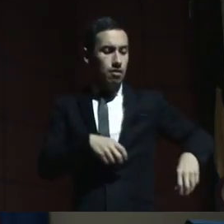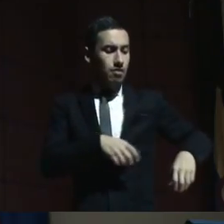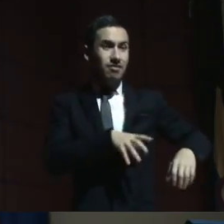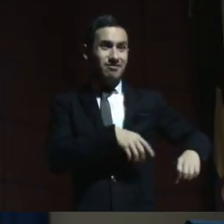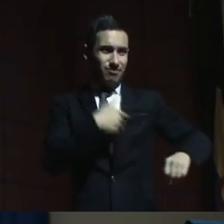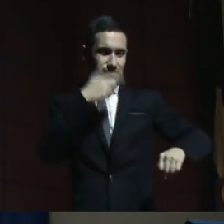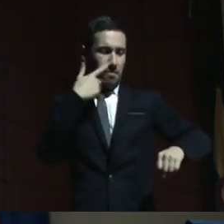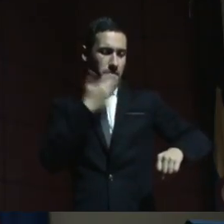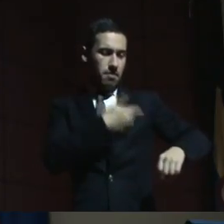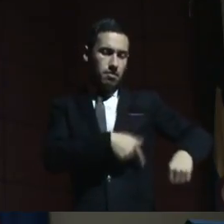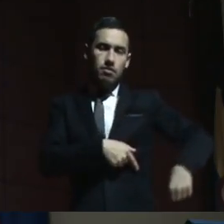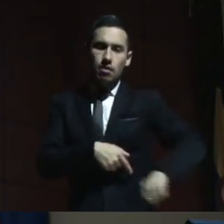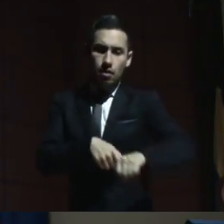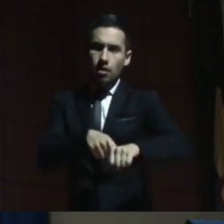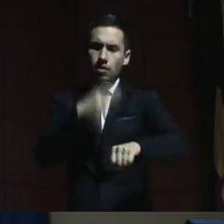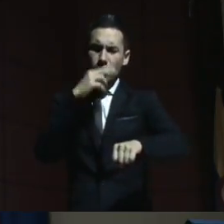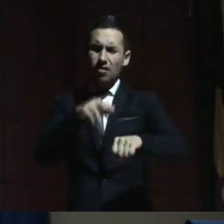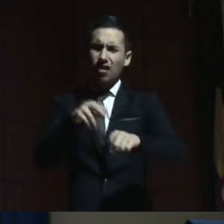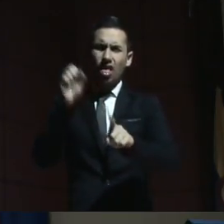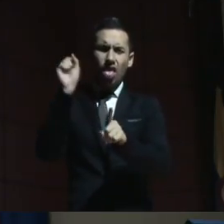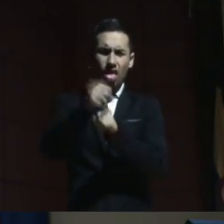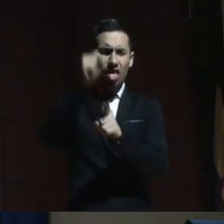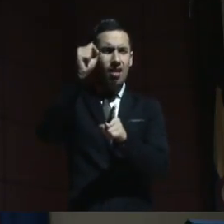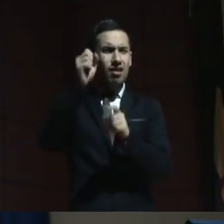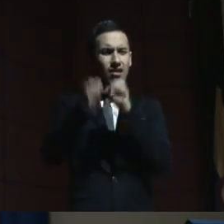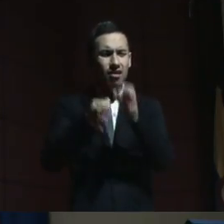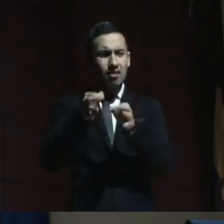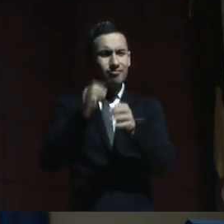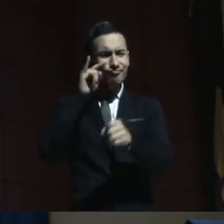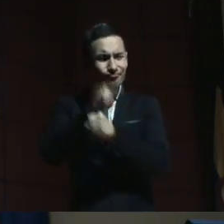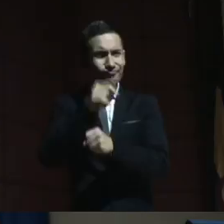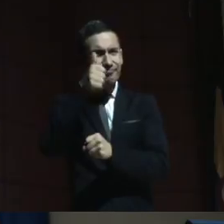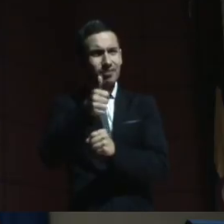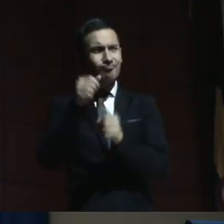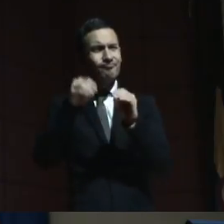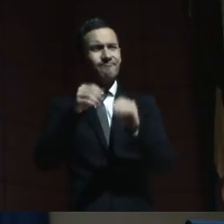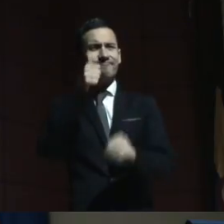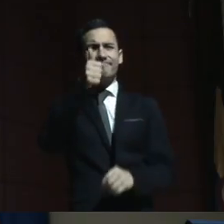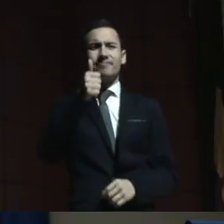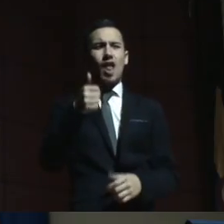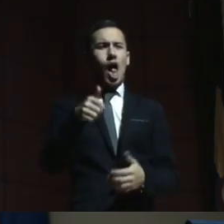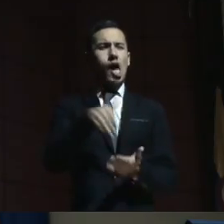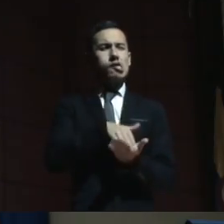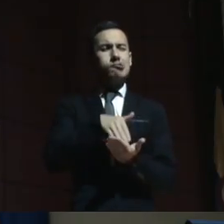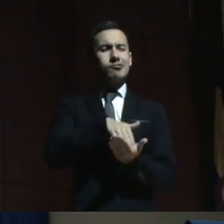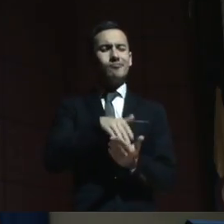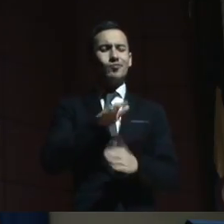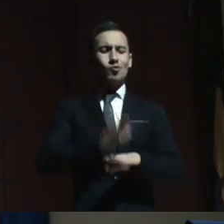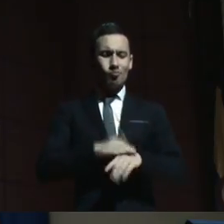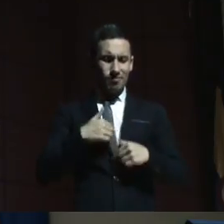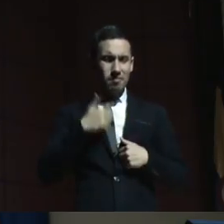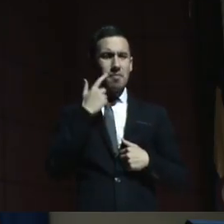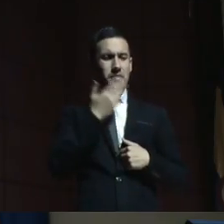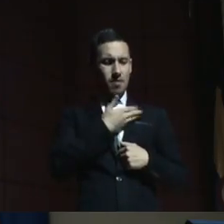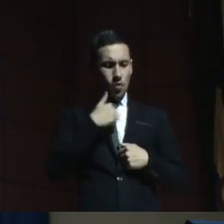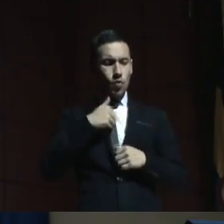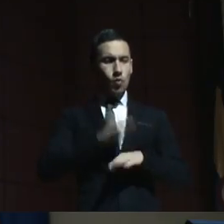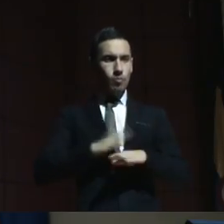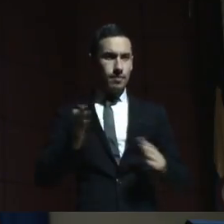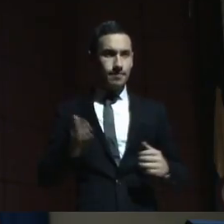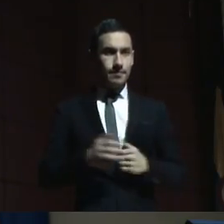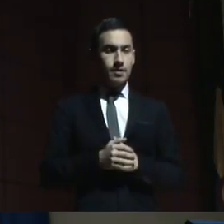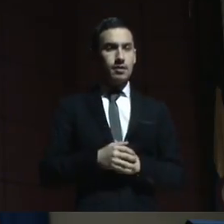por haberse equivocado. Incluso en nuestros inicios, como les digo hoy, hace 16